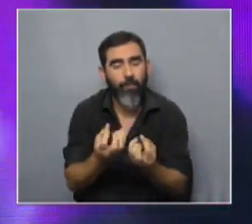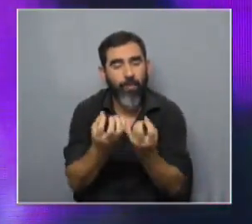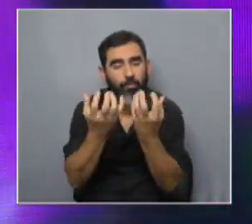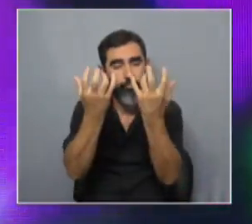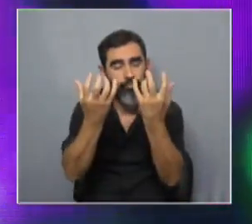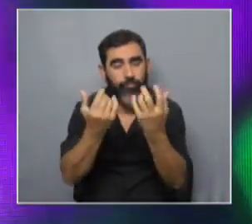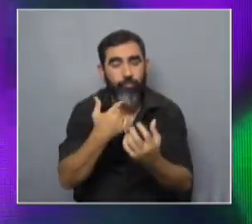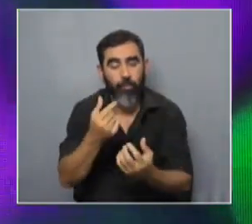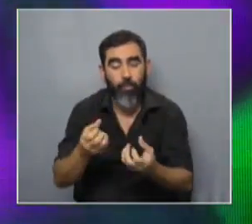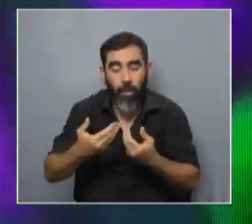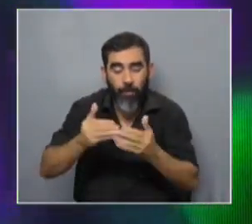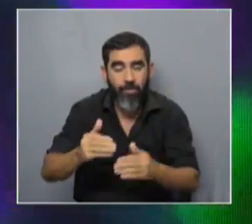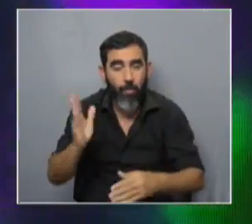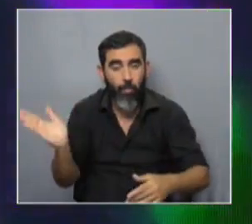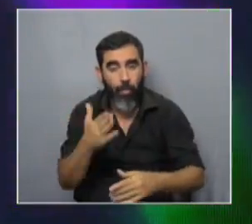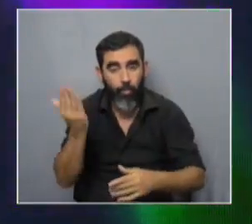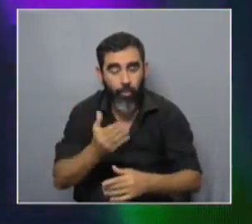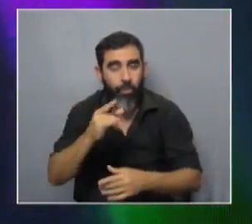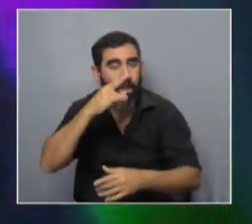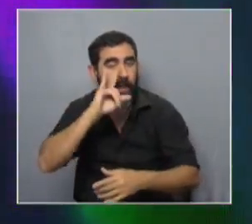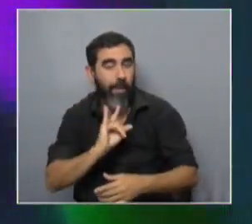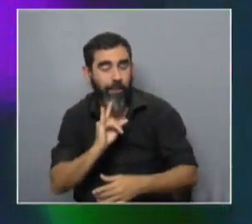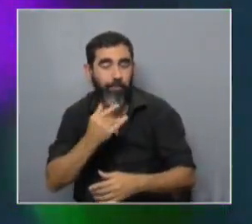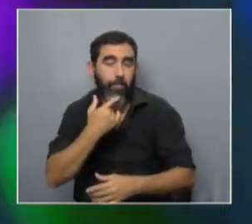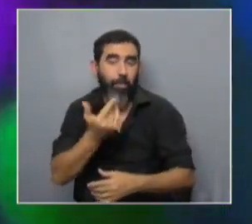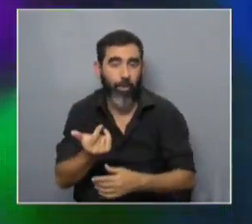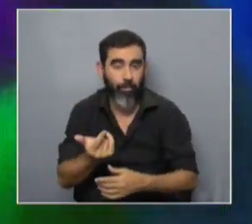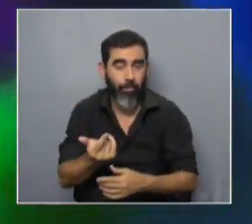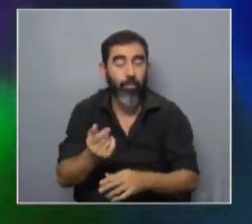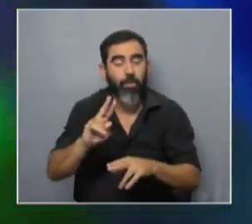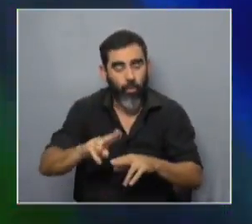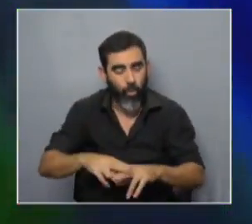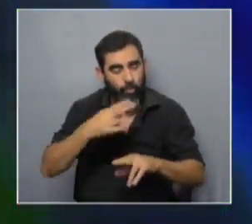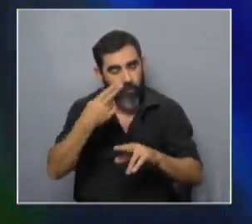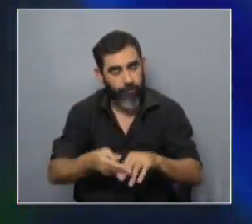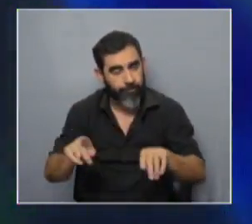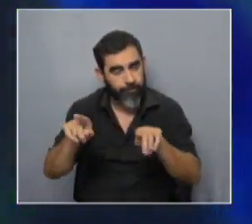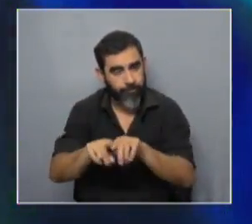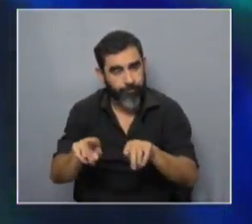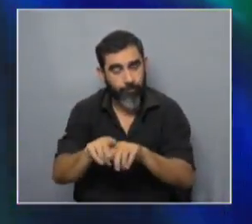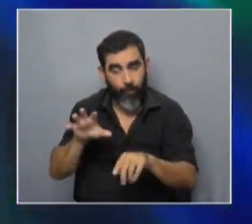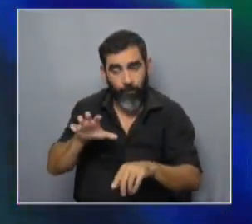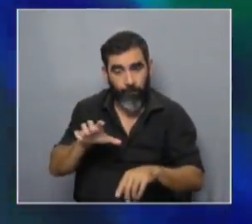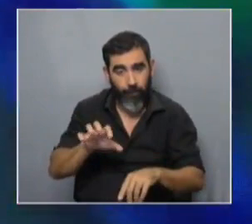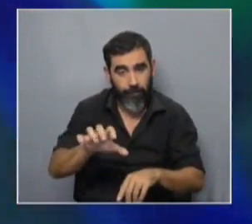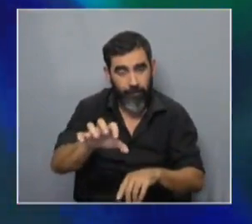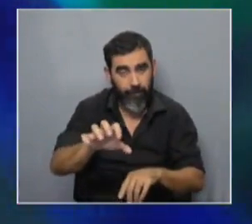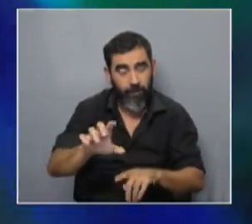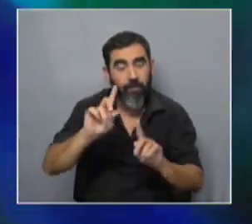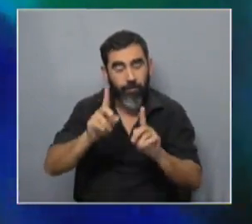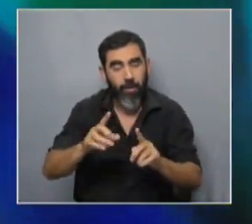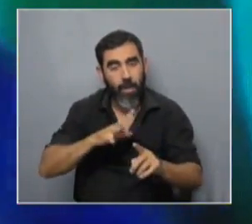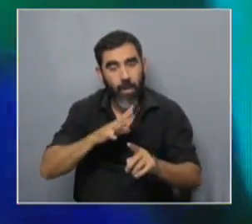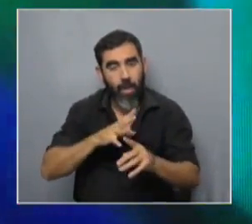como iniciadores en la producción de derivados lácteos fermentados. Y, de nuevo, estas bacterias sufren